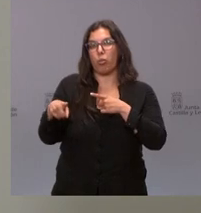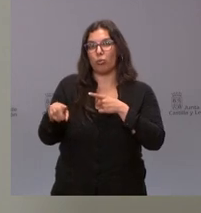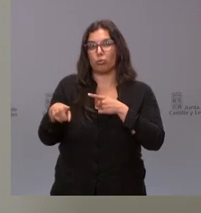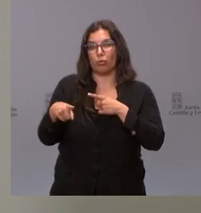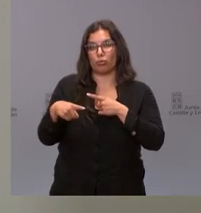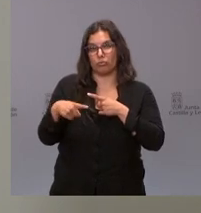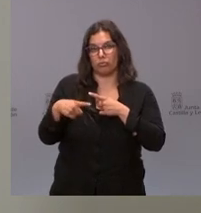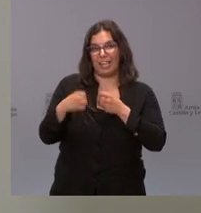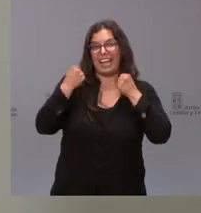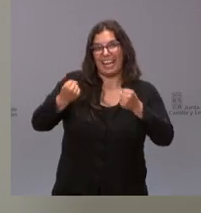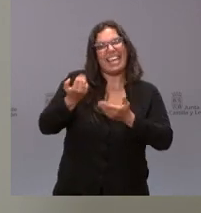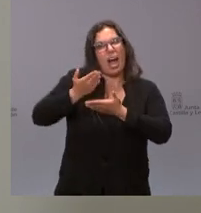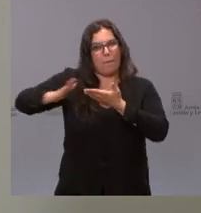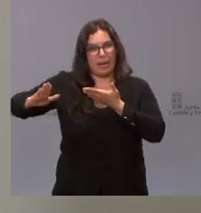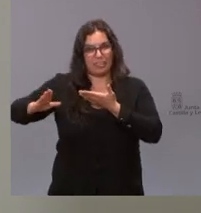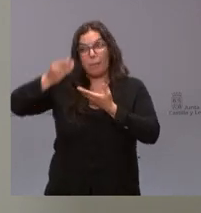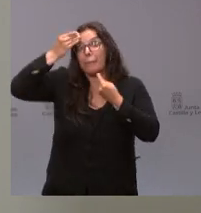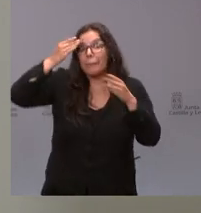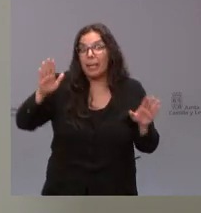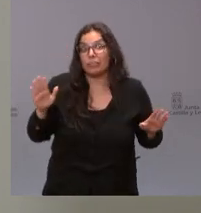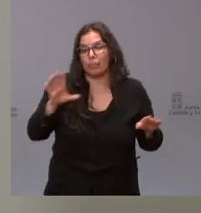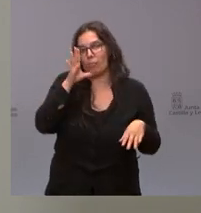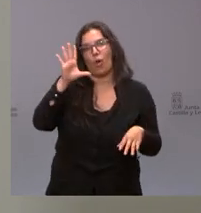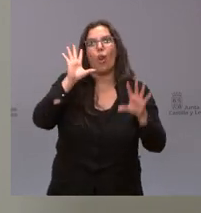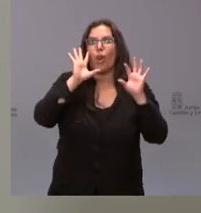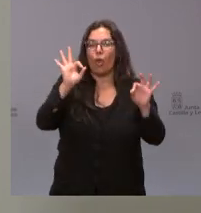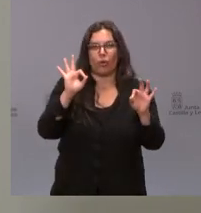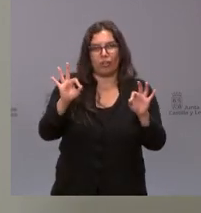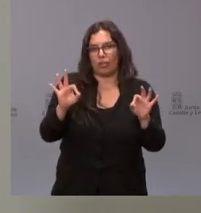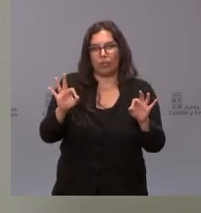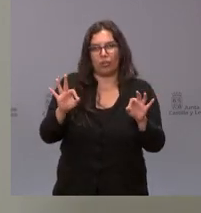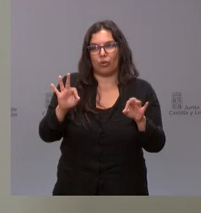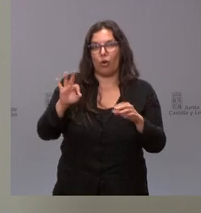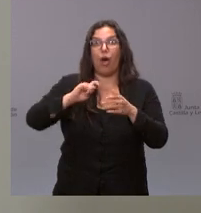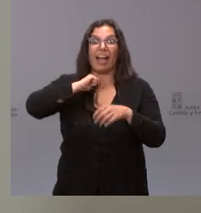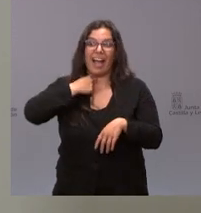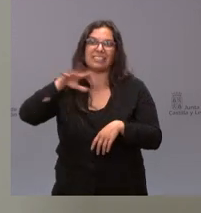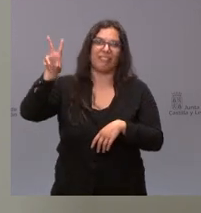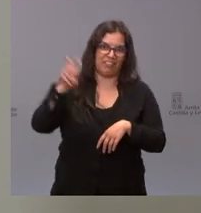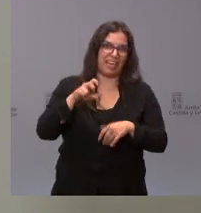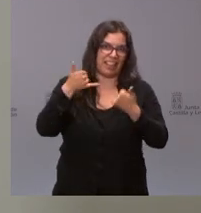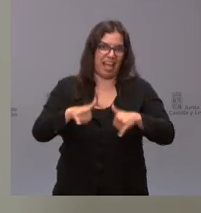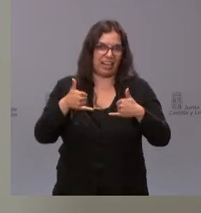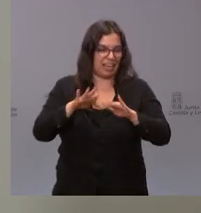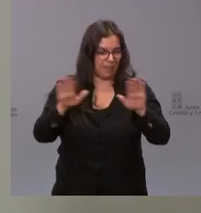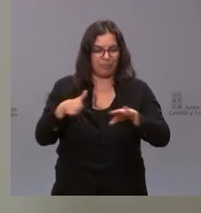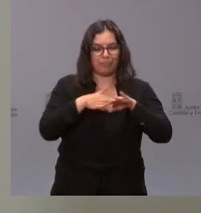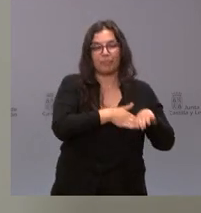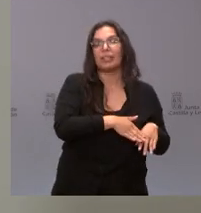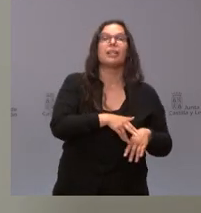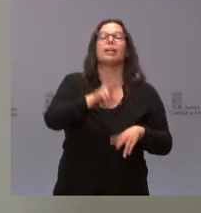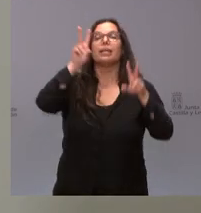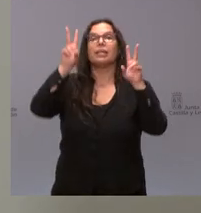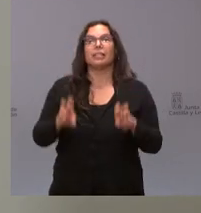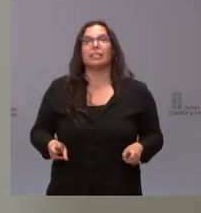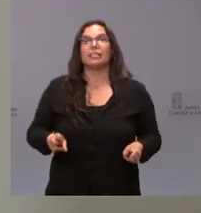no energéticas entiendo yo para este dato porque lógicamente la factura del gas es mucho mayor y luego en este ámbito de agradecimiento a los servicios que